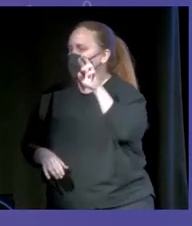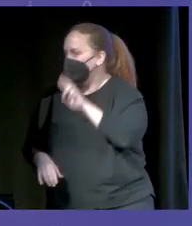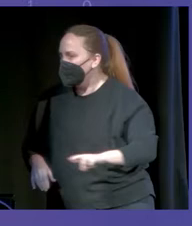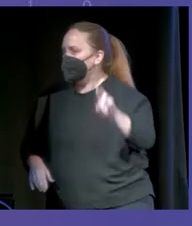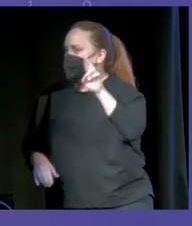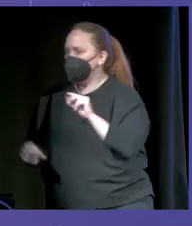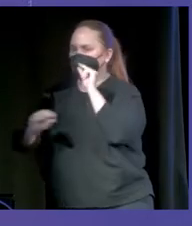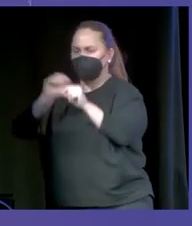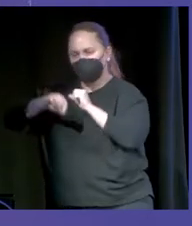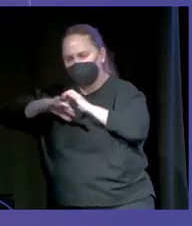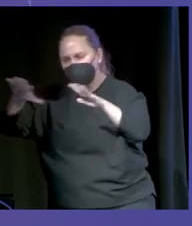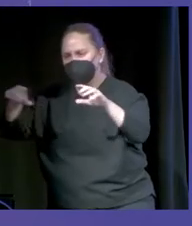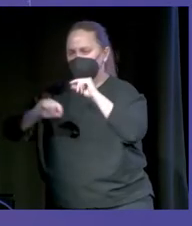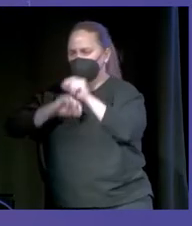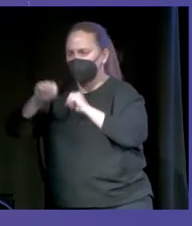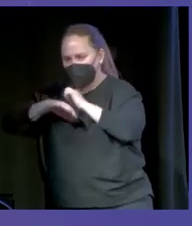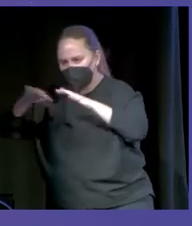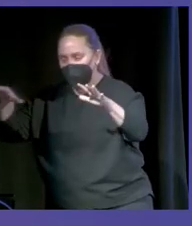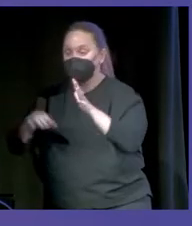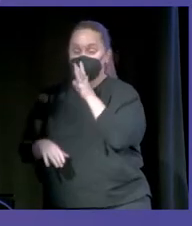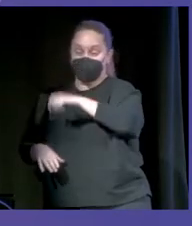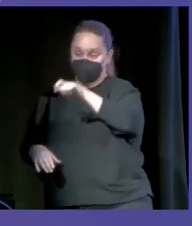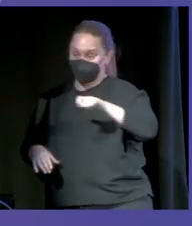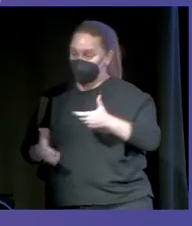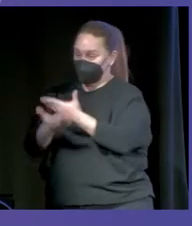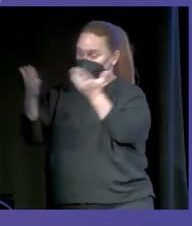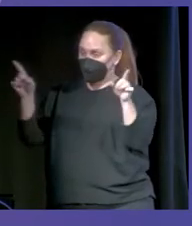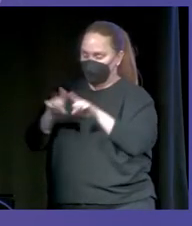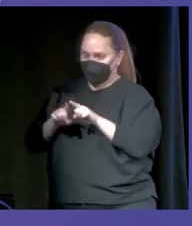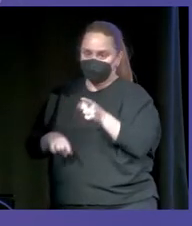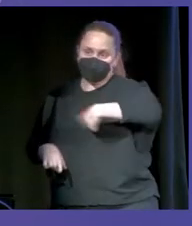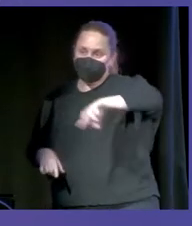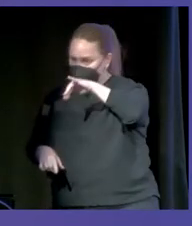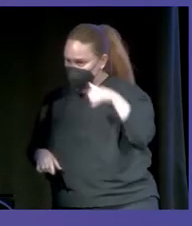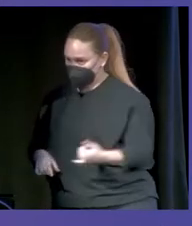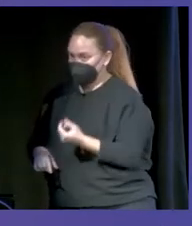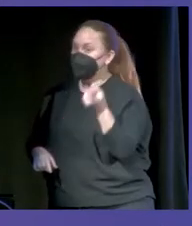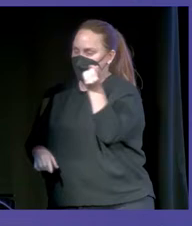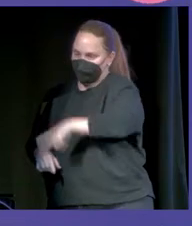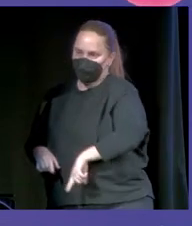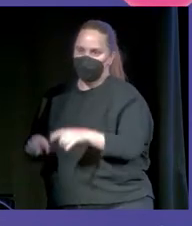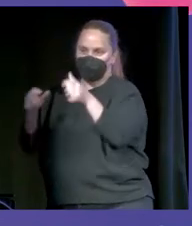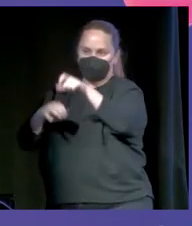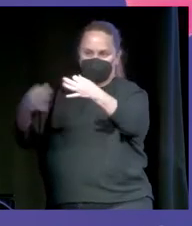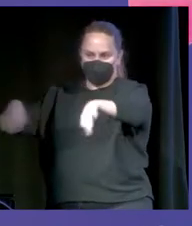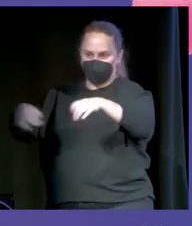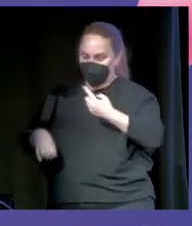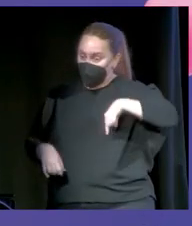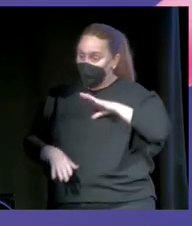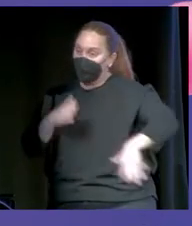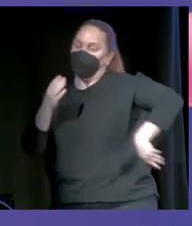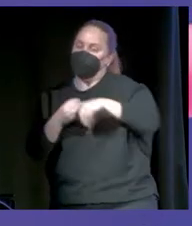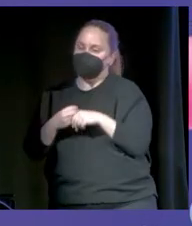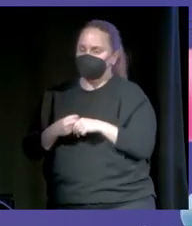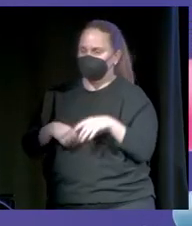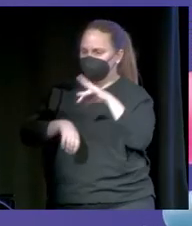al final la población general ha vivido la pandemia como población y estaréis muy cansados. Pero nosotros la hemos vivido también como sanitarios. O yo he tenido que